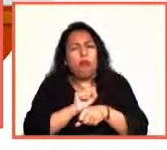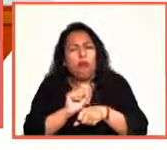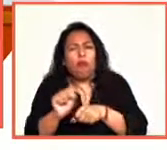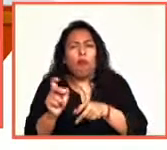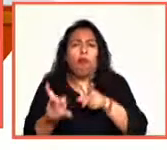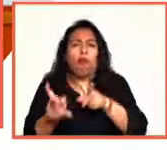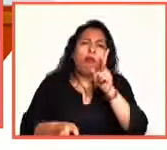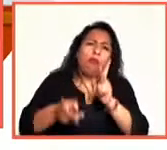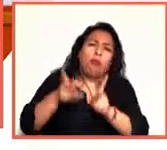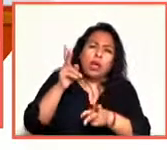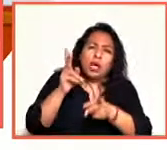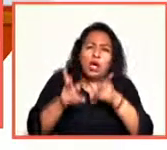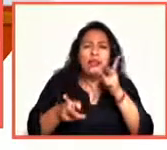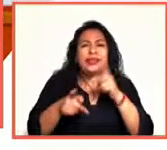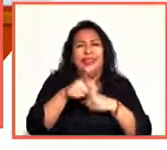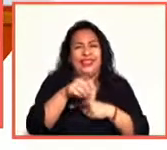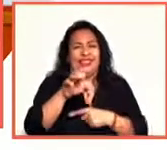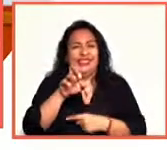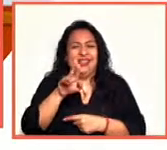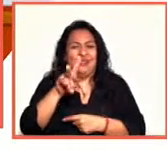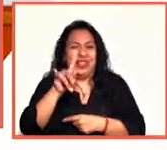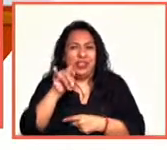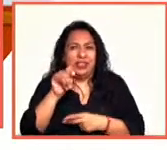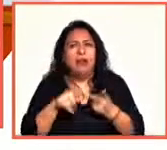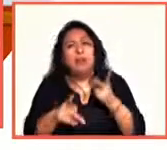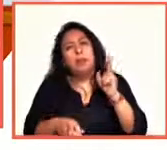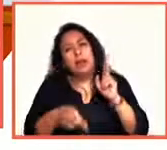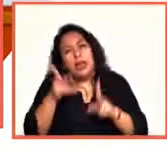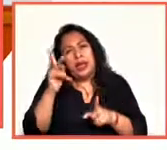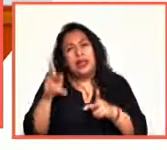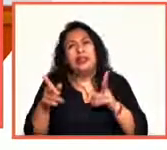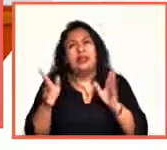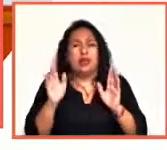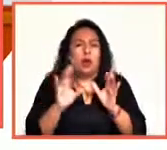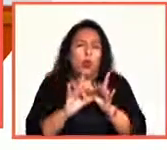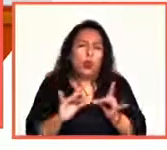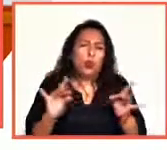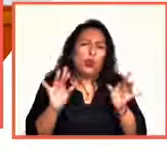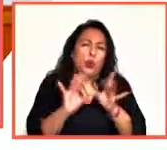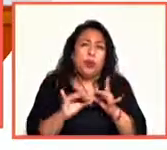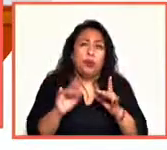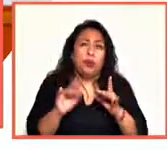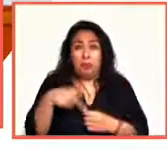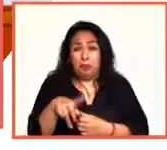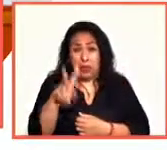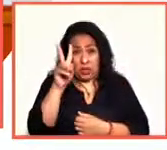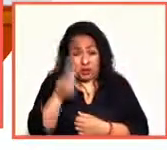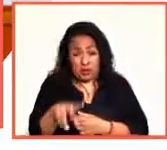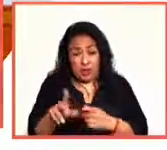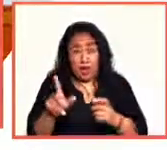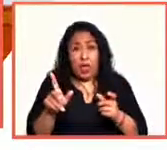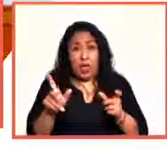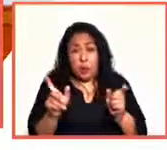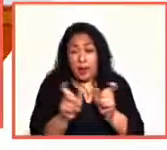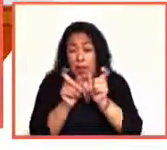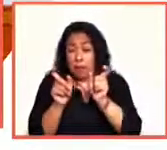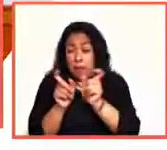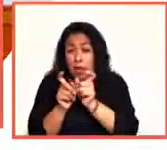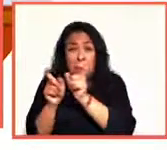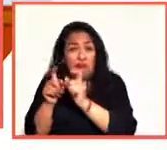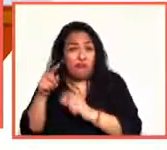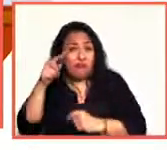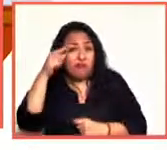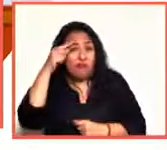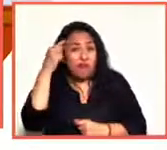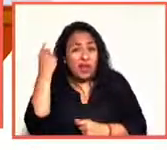como dice Borges de Cervantes, la prosa conversada de Cervantes. Sin embargo, Laura, la unión, es fácil encontrar la unión